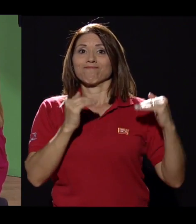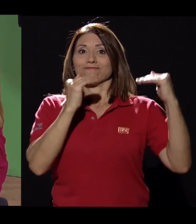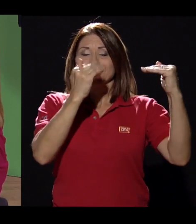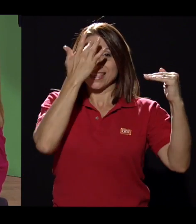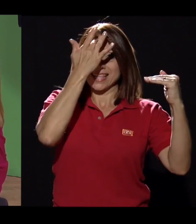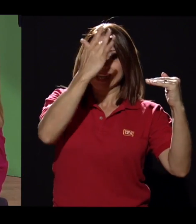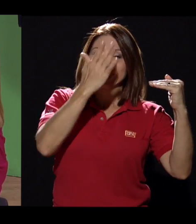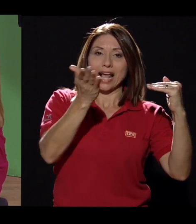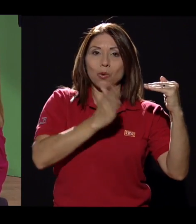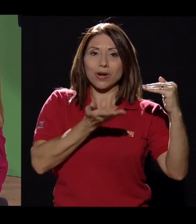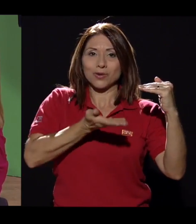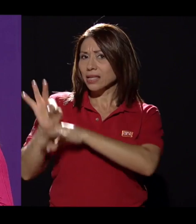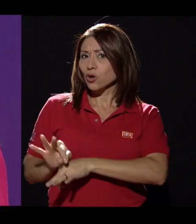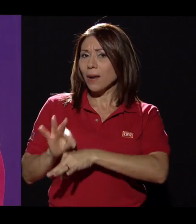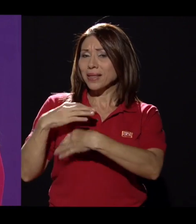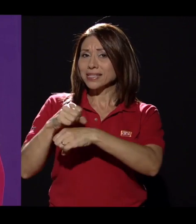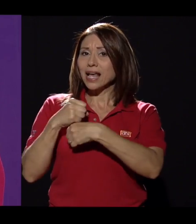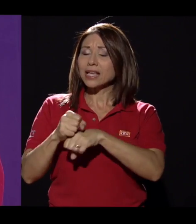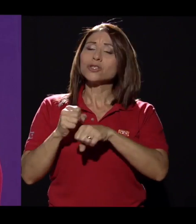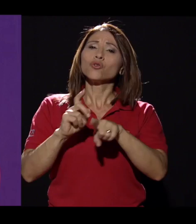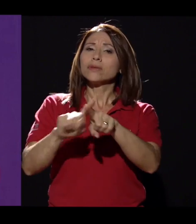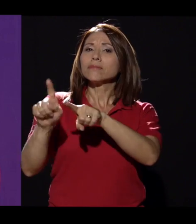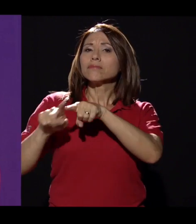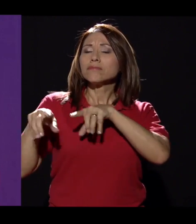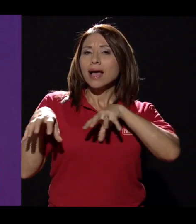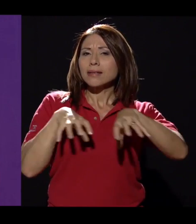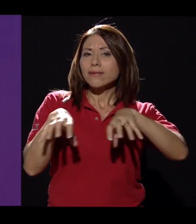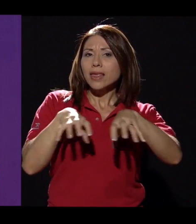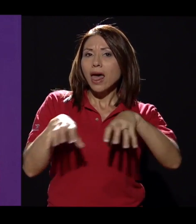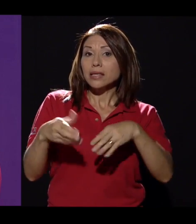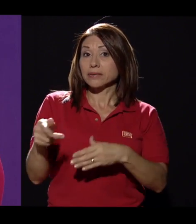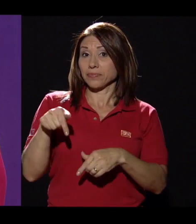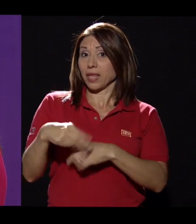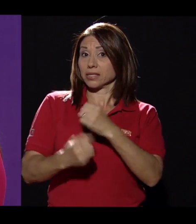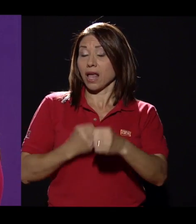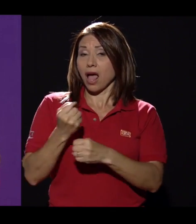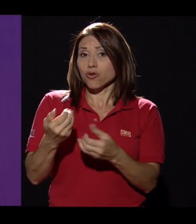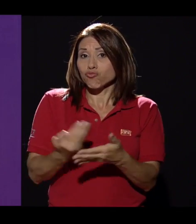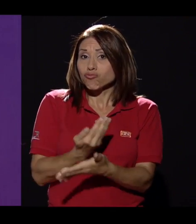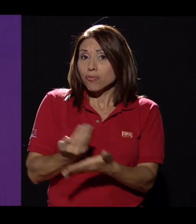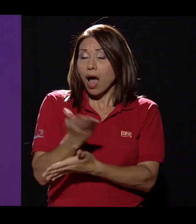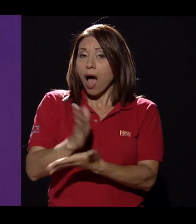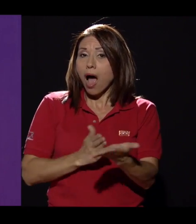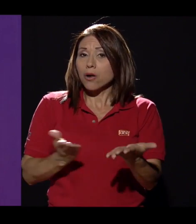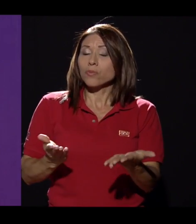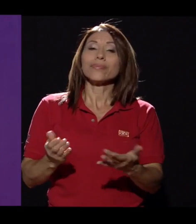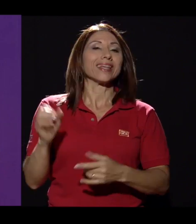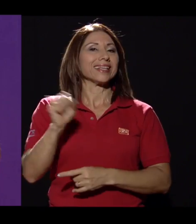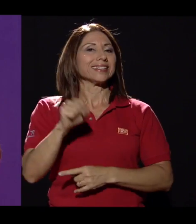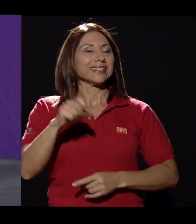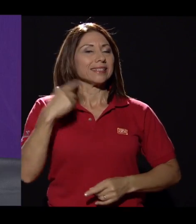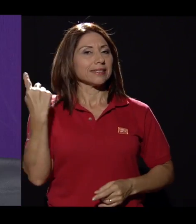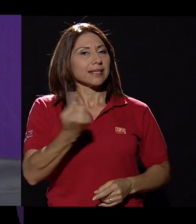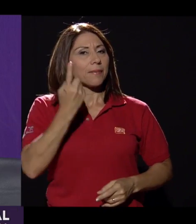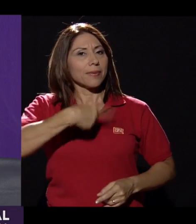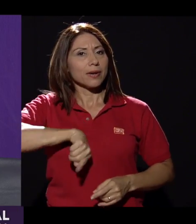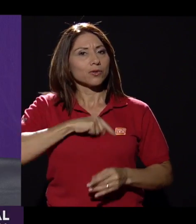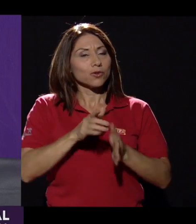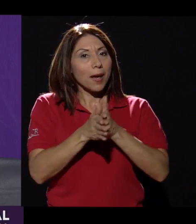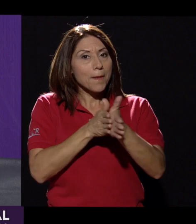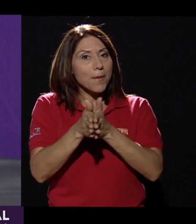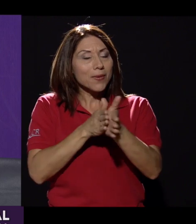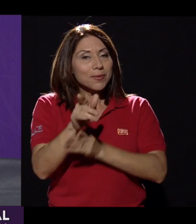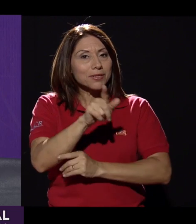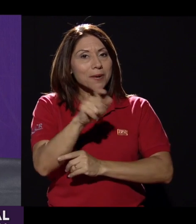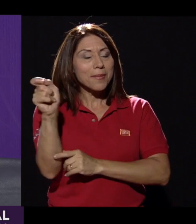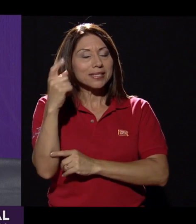bajos en otras, pero hay una diversidad. Se han venido haciendo actividades, ¿verdad? ¿Hay innovaciones para este año con respecto a otros? Claro, siempre nosotros, María Fernanda,